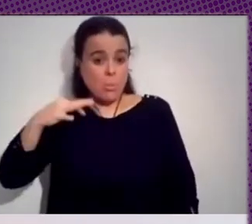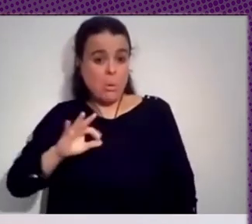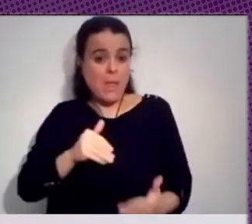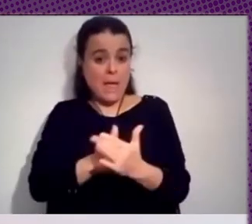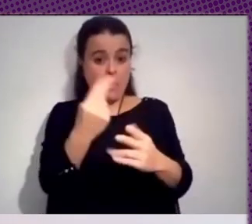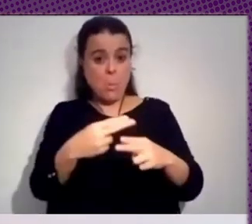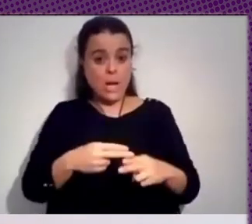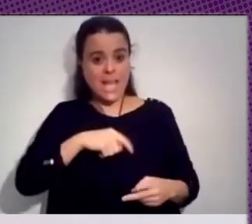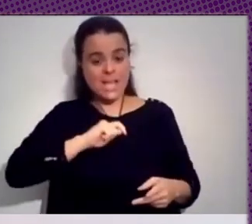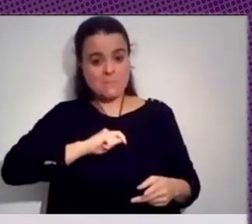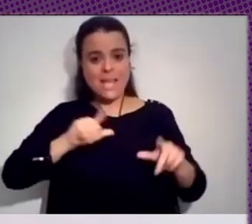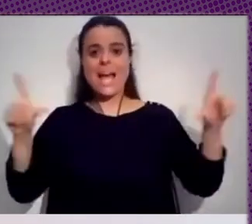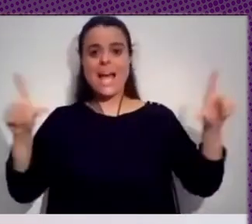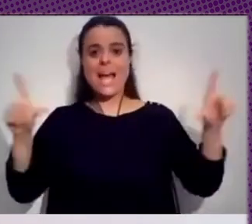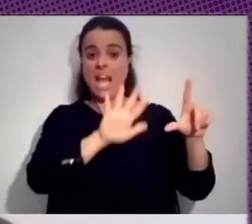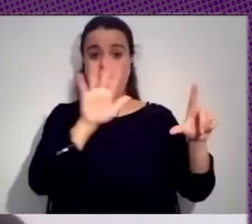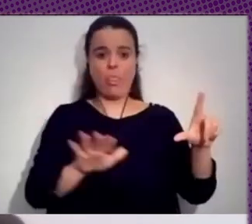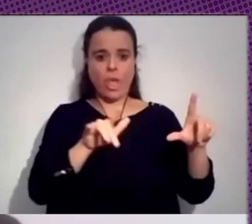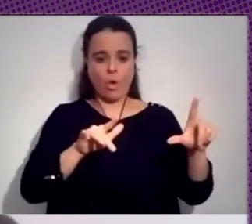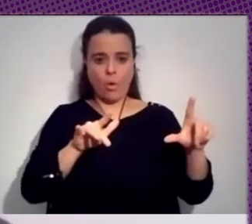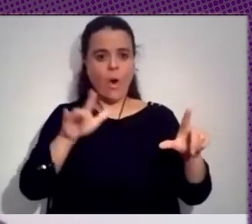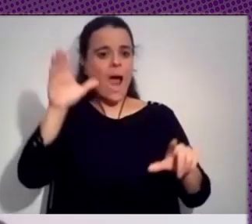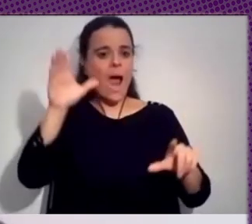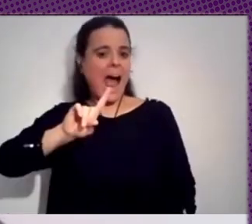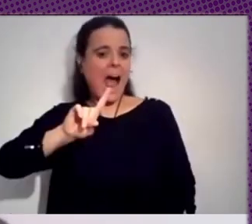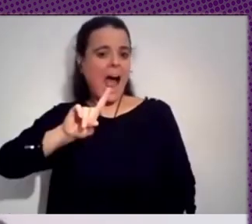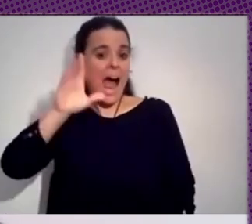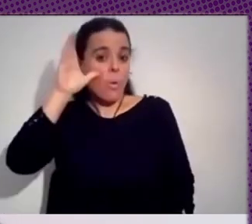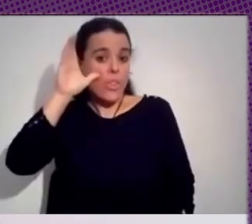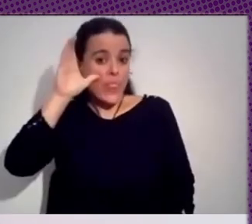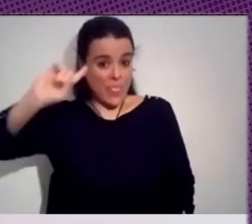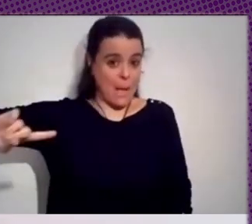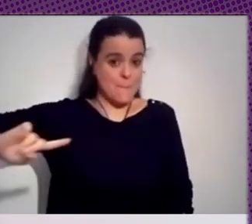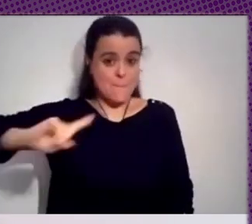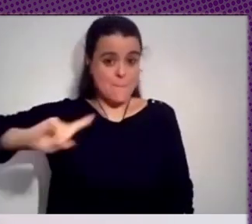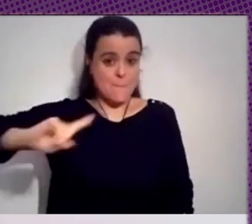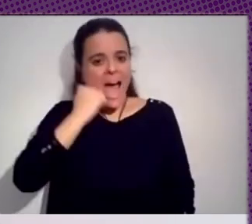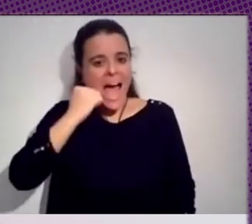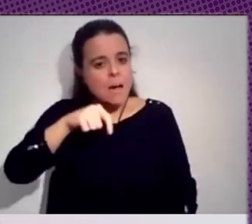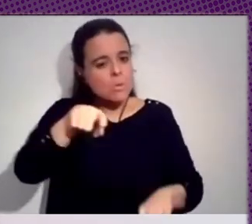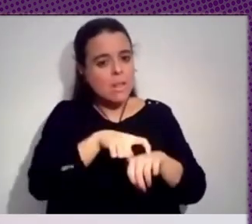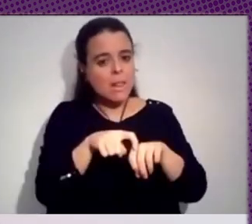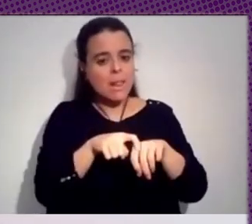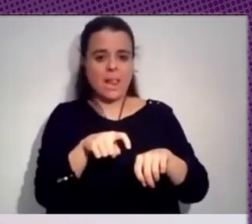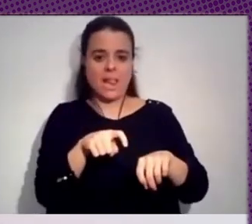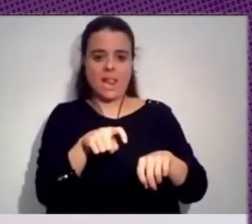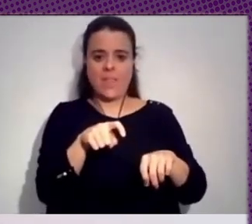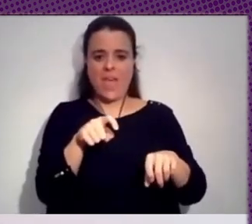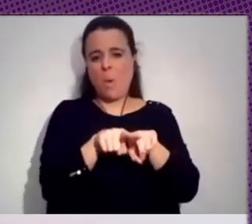con más audiencia abusa de este tipo de tertulianos o de o de información y de reality show estas tertulianas antes